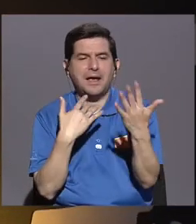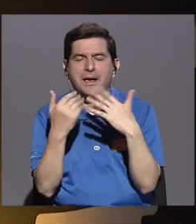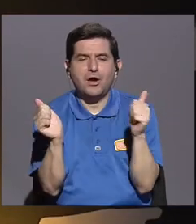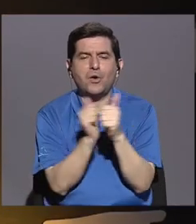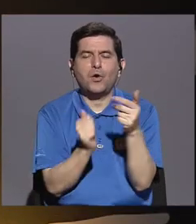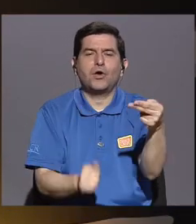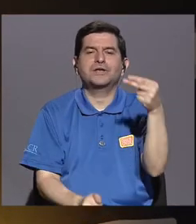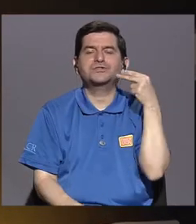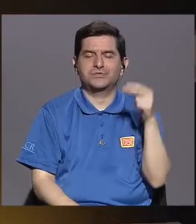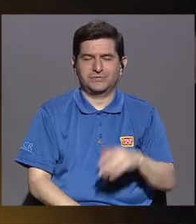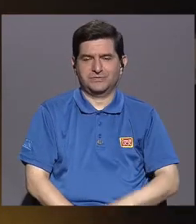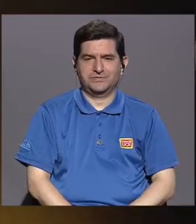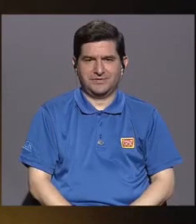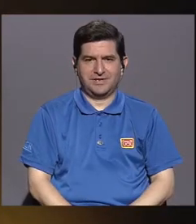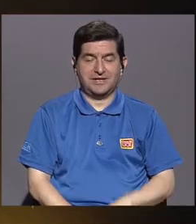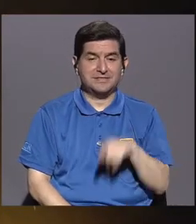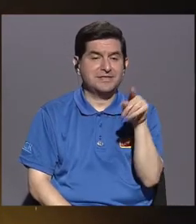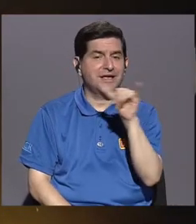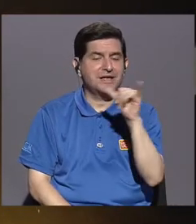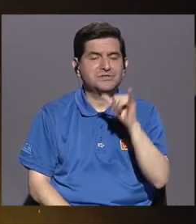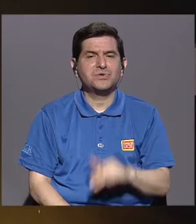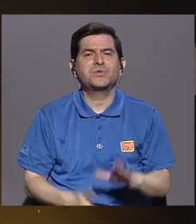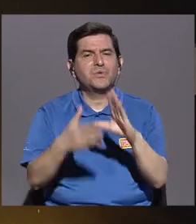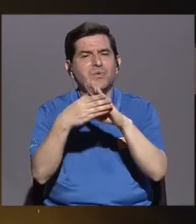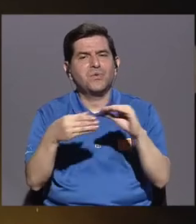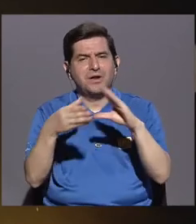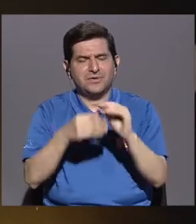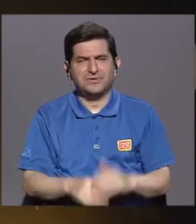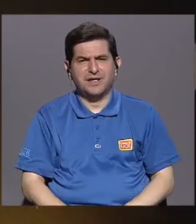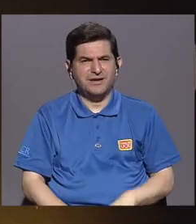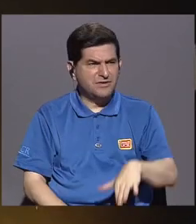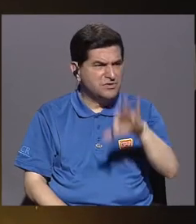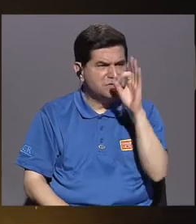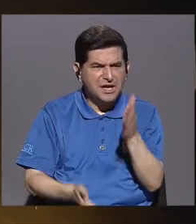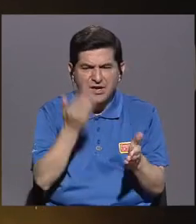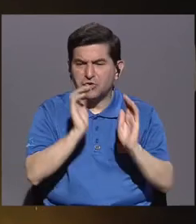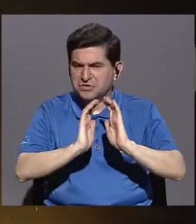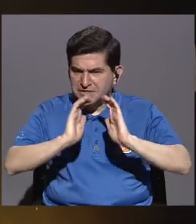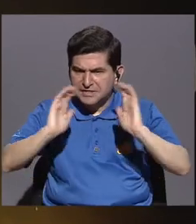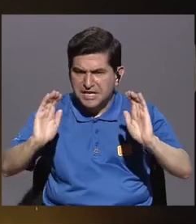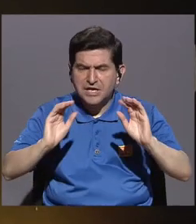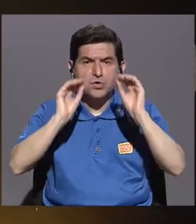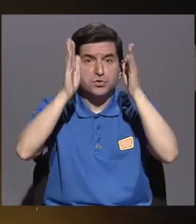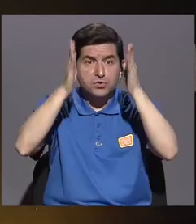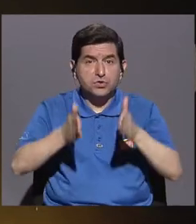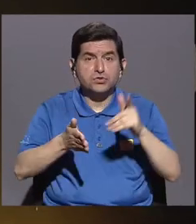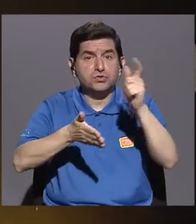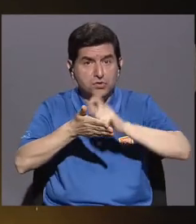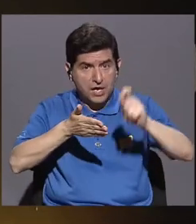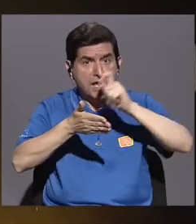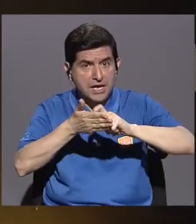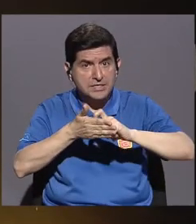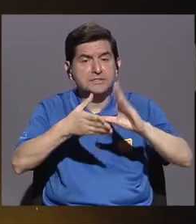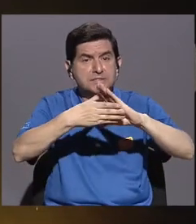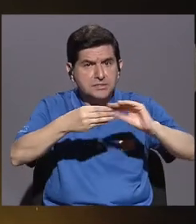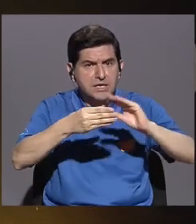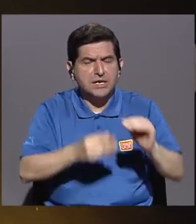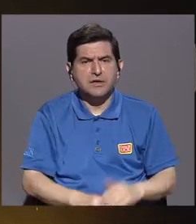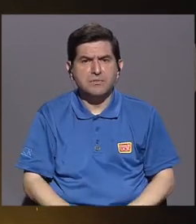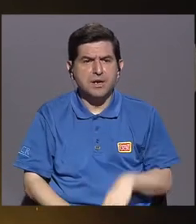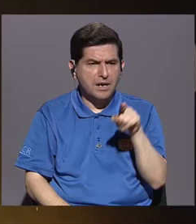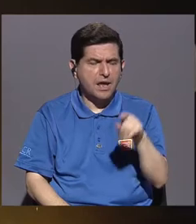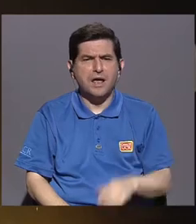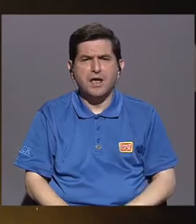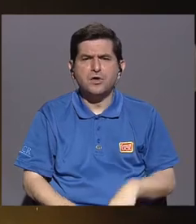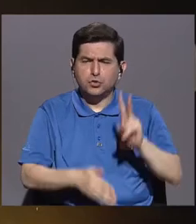historias. Y sobre eso también quiero que nos contes, ¿has encontrado niños o docentes que escriben cuentos, que consumen